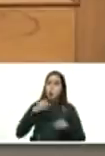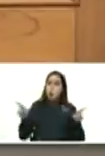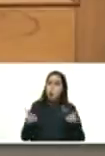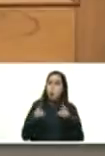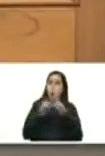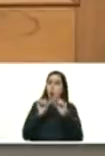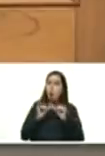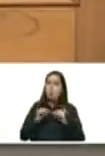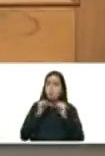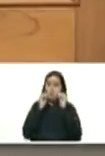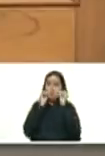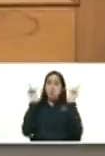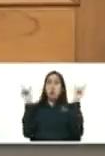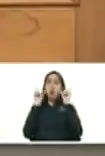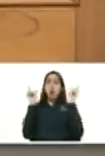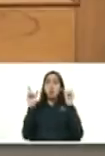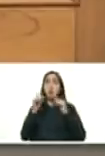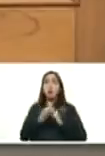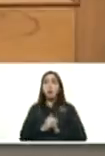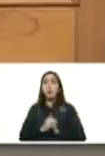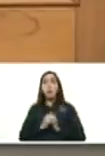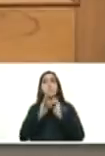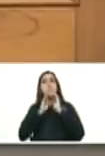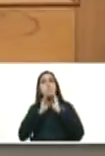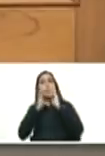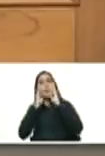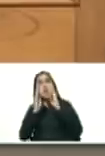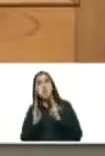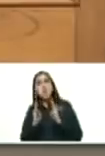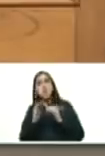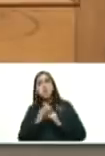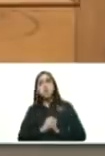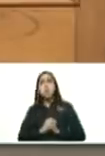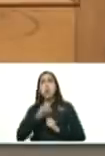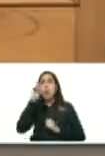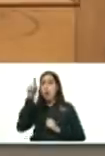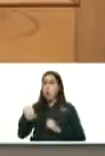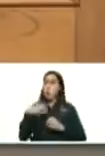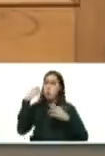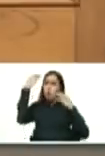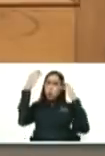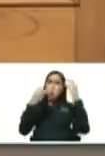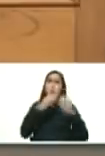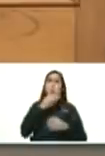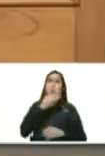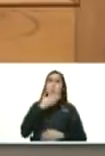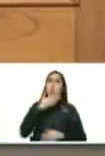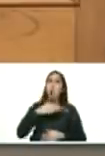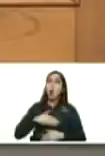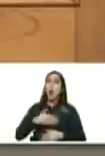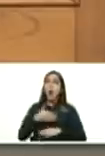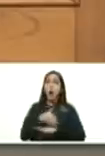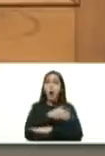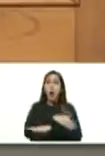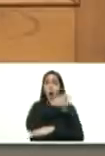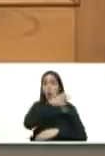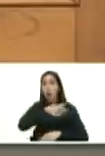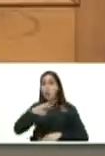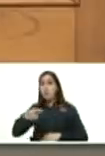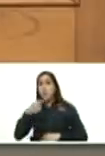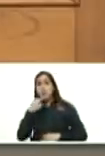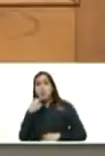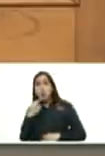imantado bendecido por ese sueño bonito que tuve donde la gente en la calle me decía